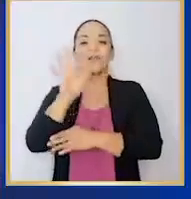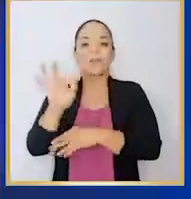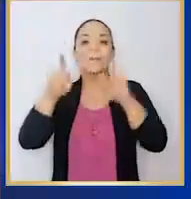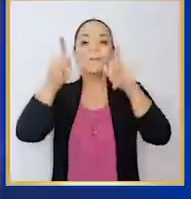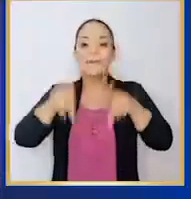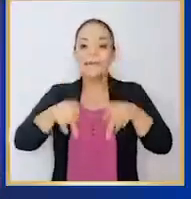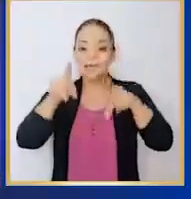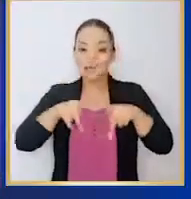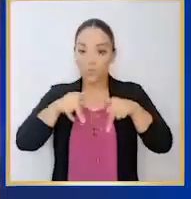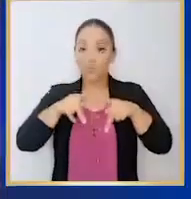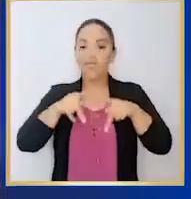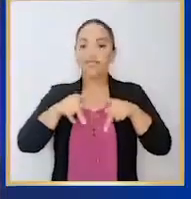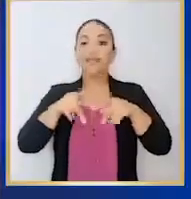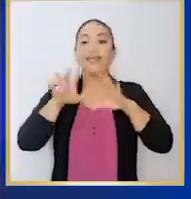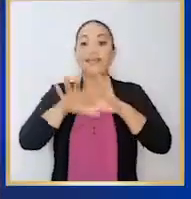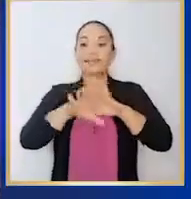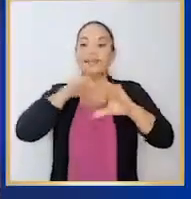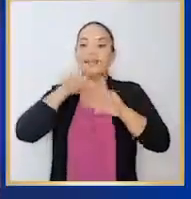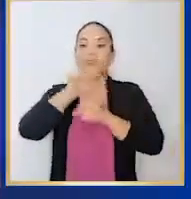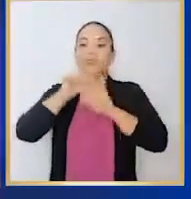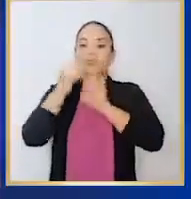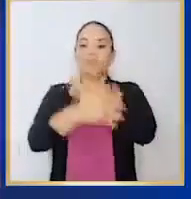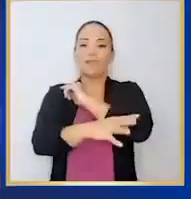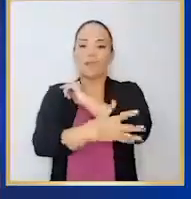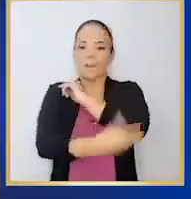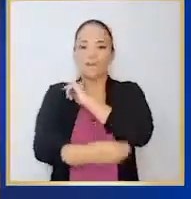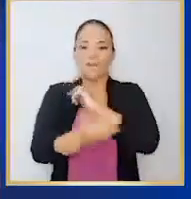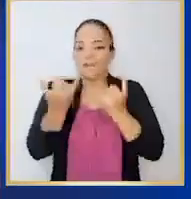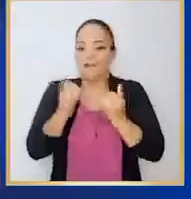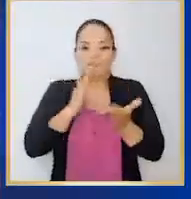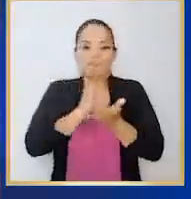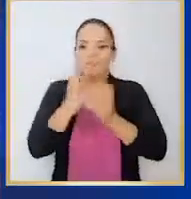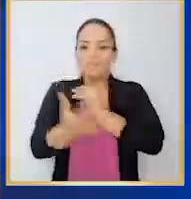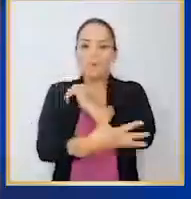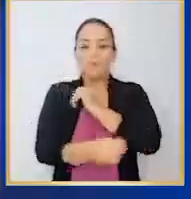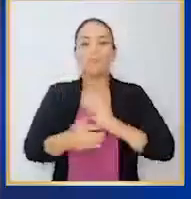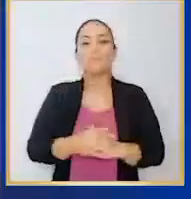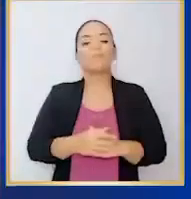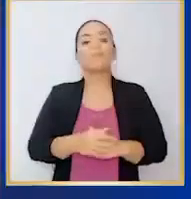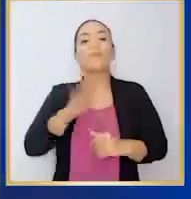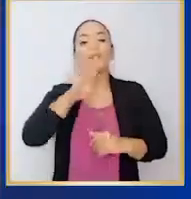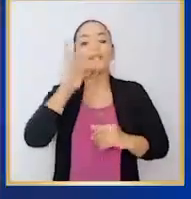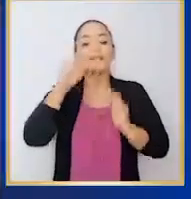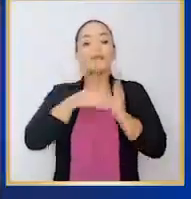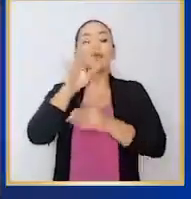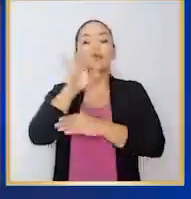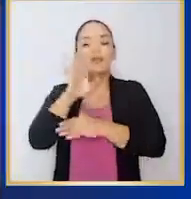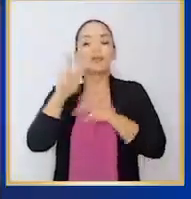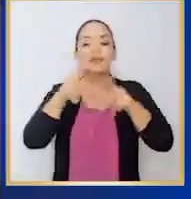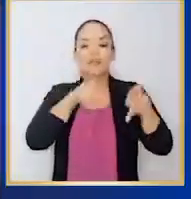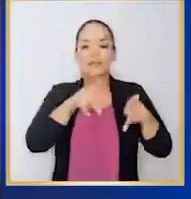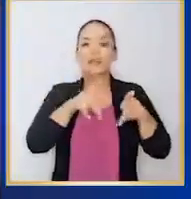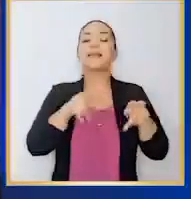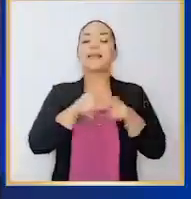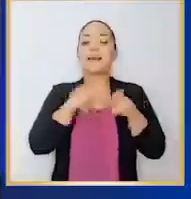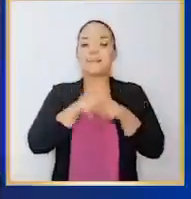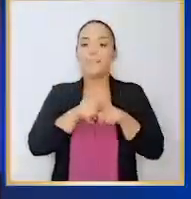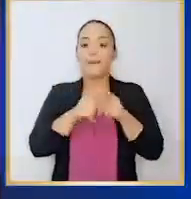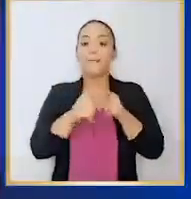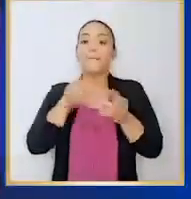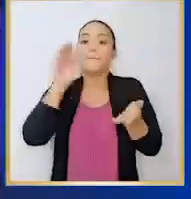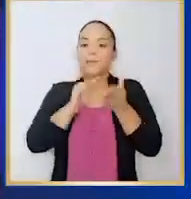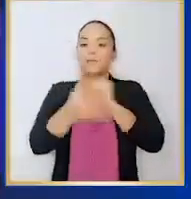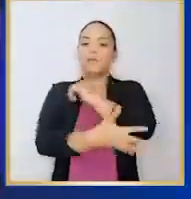personas menos en condición de pobreza y 36.875 personas menos en pobreza extrema.